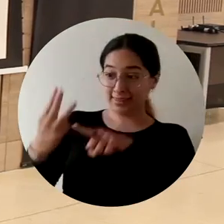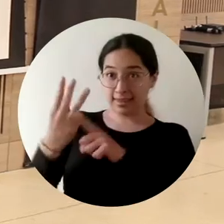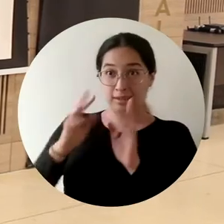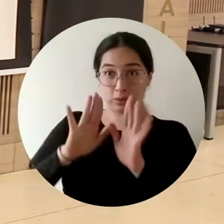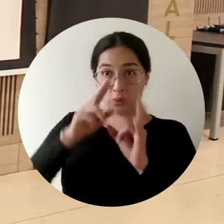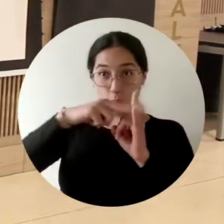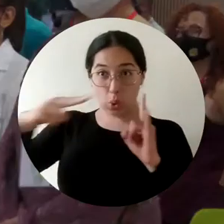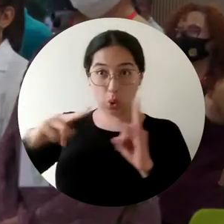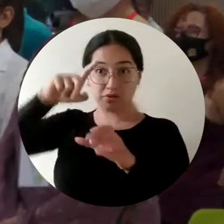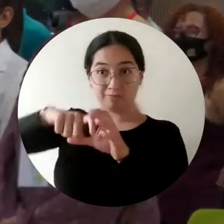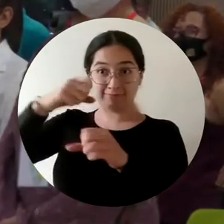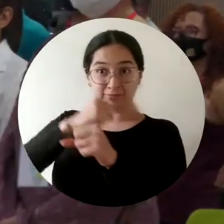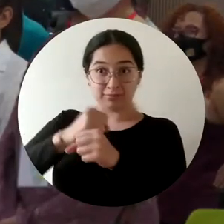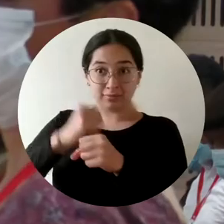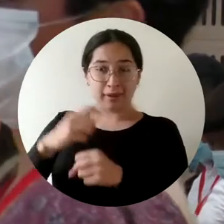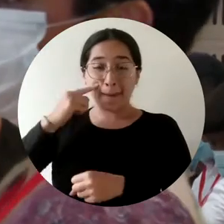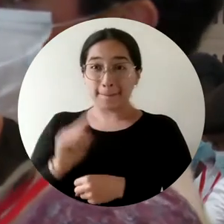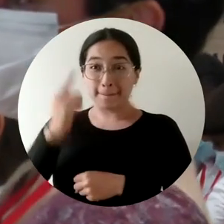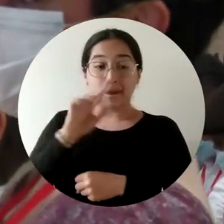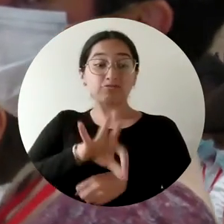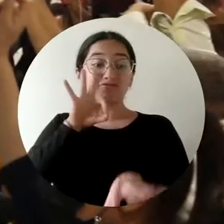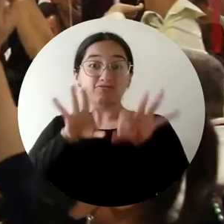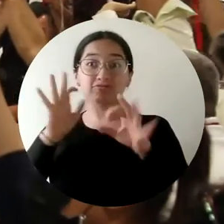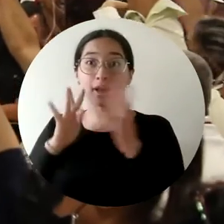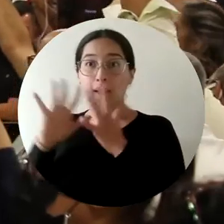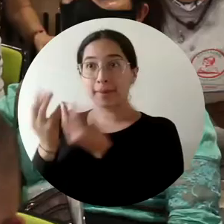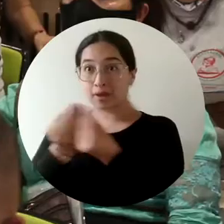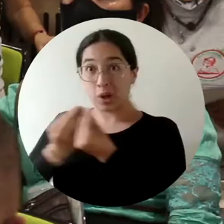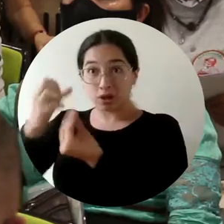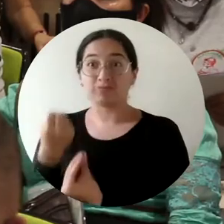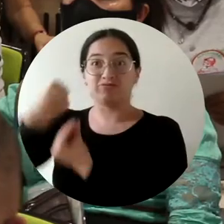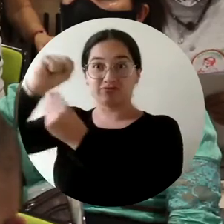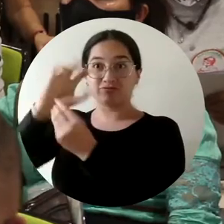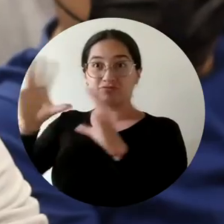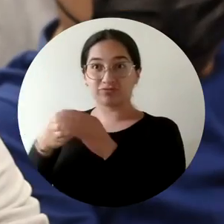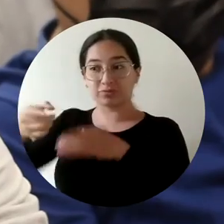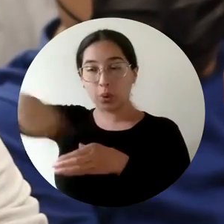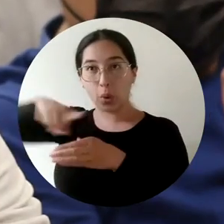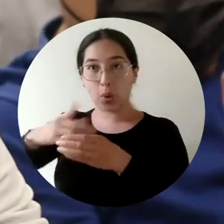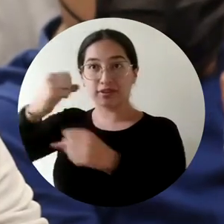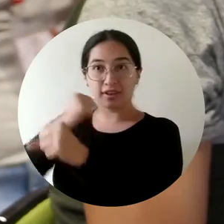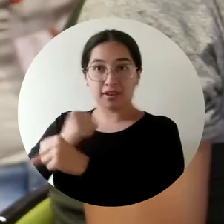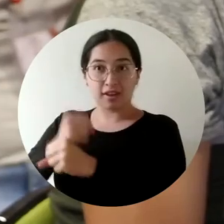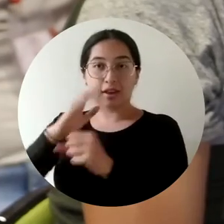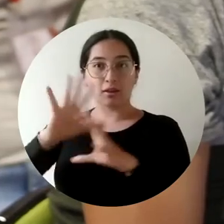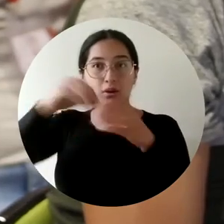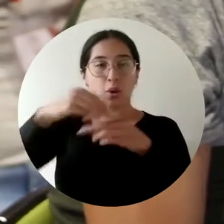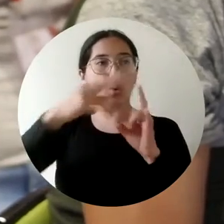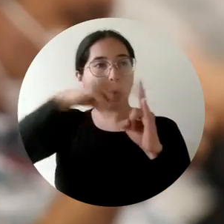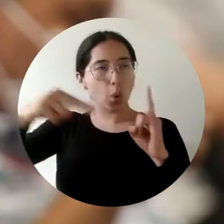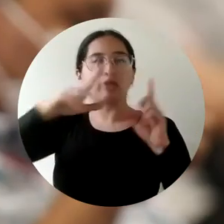Por primera vez, tres funcionarios de la Universidad del Magdalena fueron elegidos en la Junta Directiva del Sindicato Mixto de Empleados y